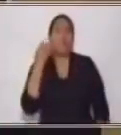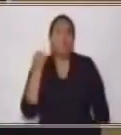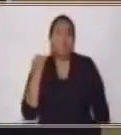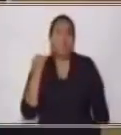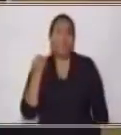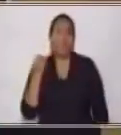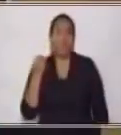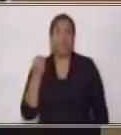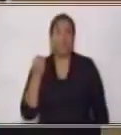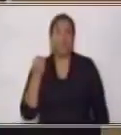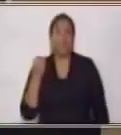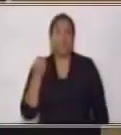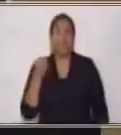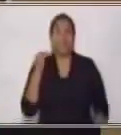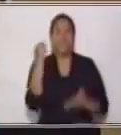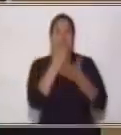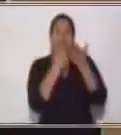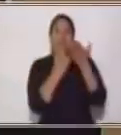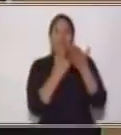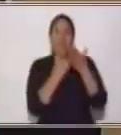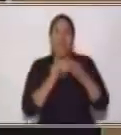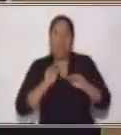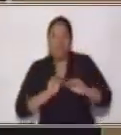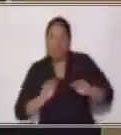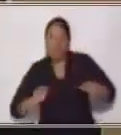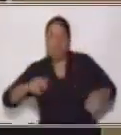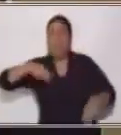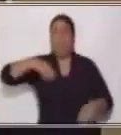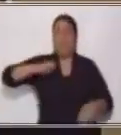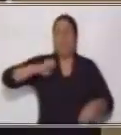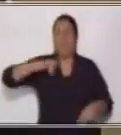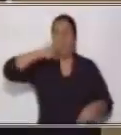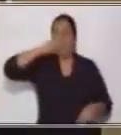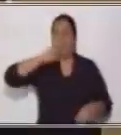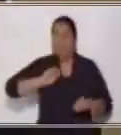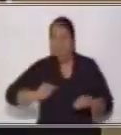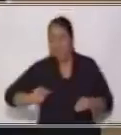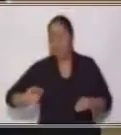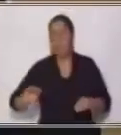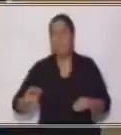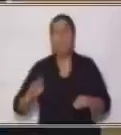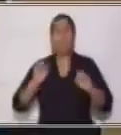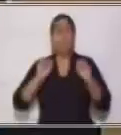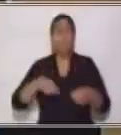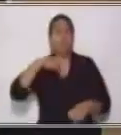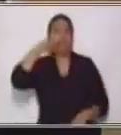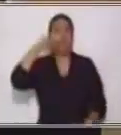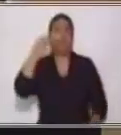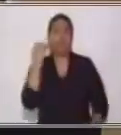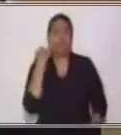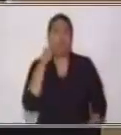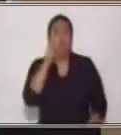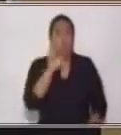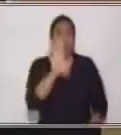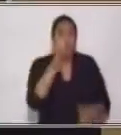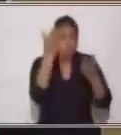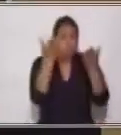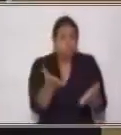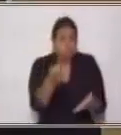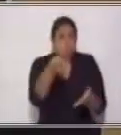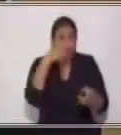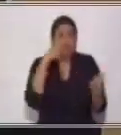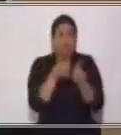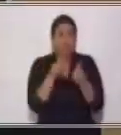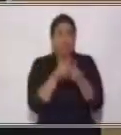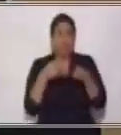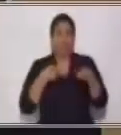que sí. Podemos dibujar a un nene también. Podemos dibujar a un tío. Se pueden dibujar ustedes también. ¿Verdad que sí lo van a hacer?